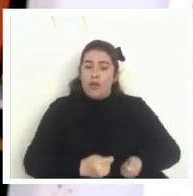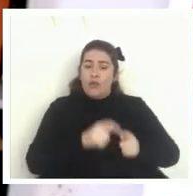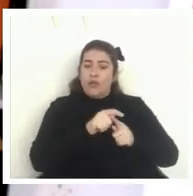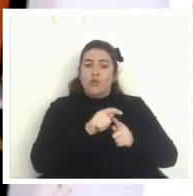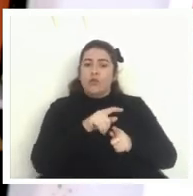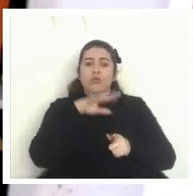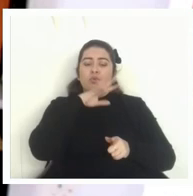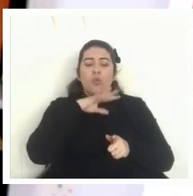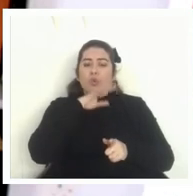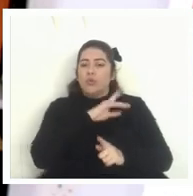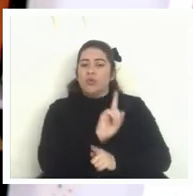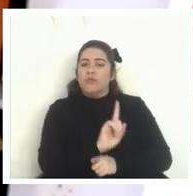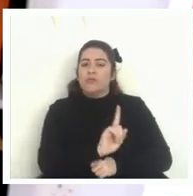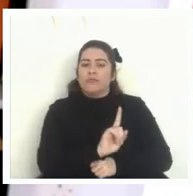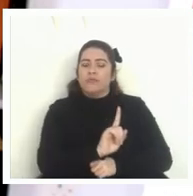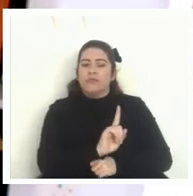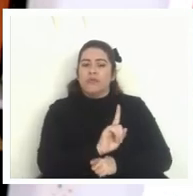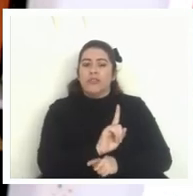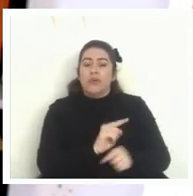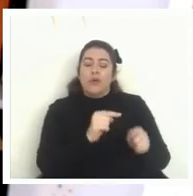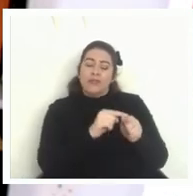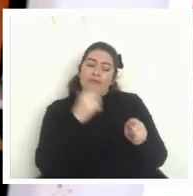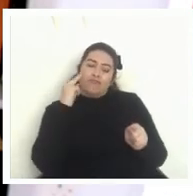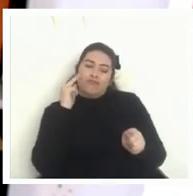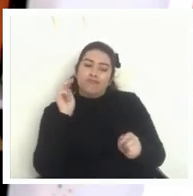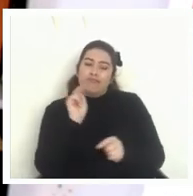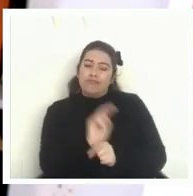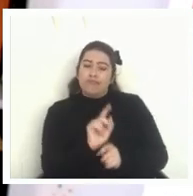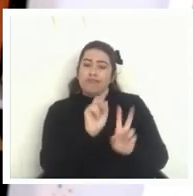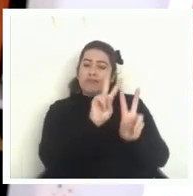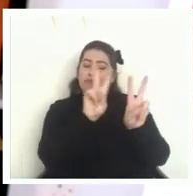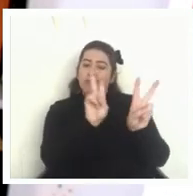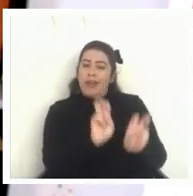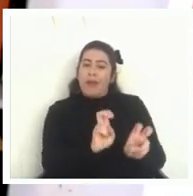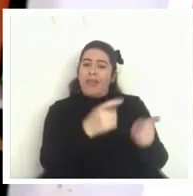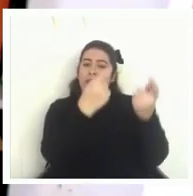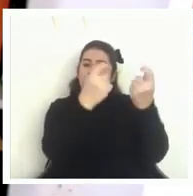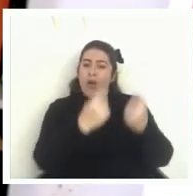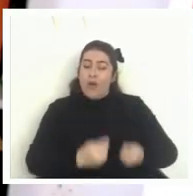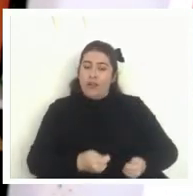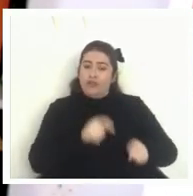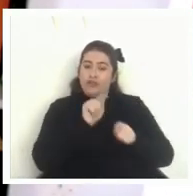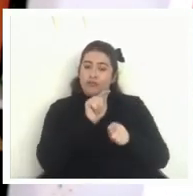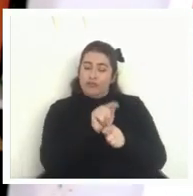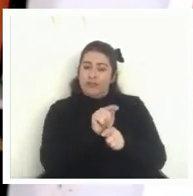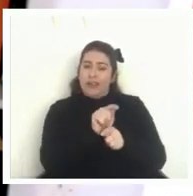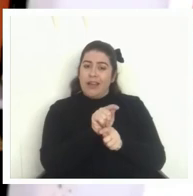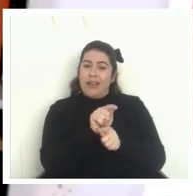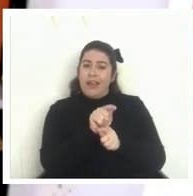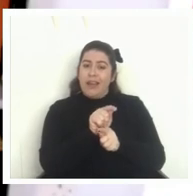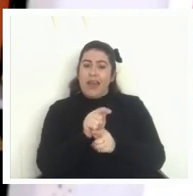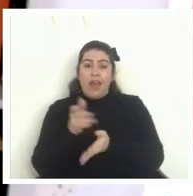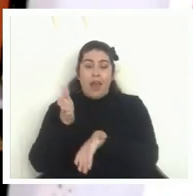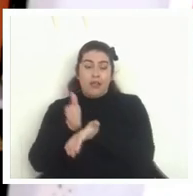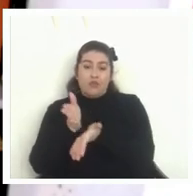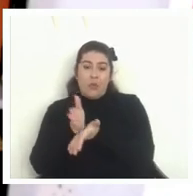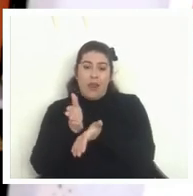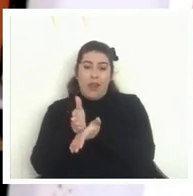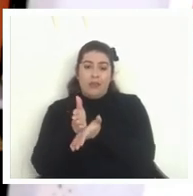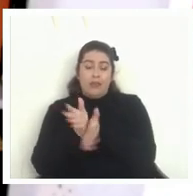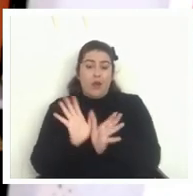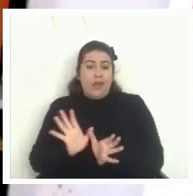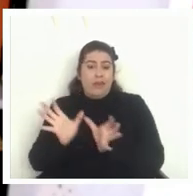así que cuando estamos viendo las evaluaciones de las escuelas y de los equipos